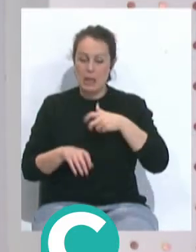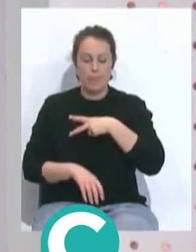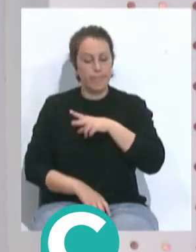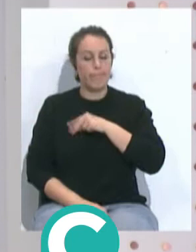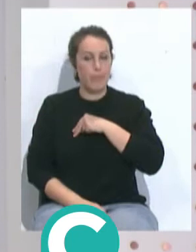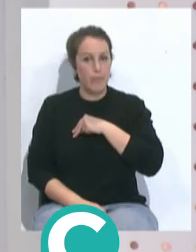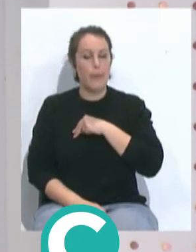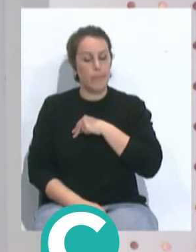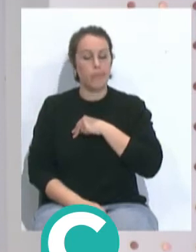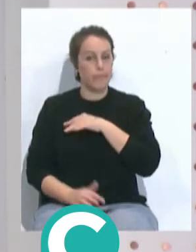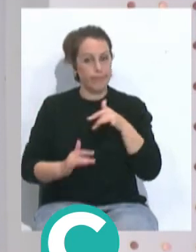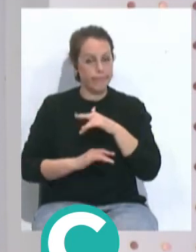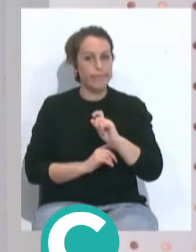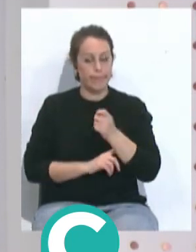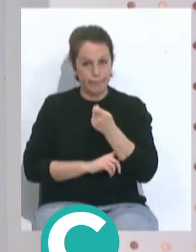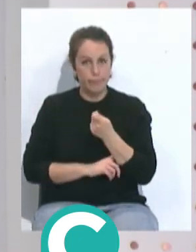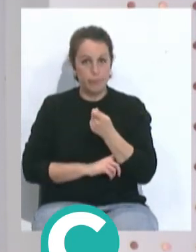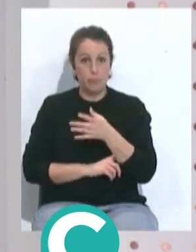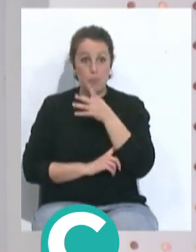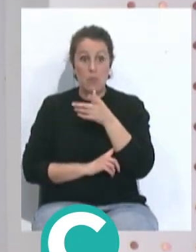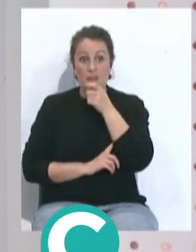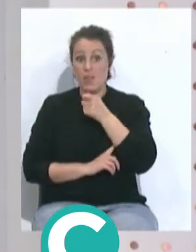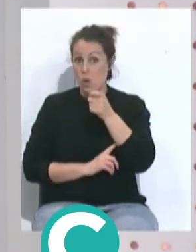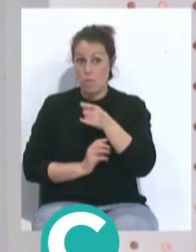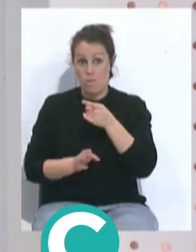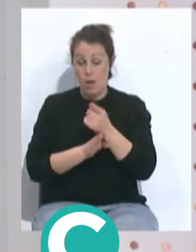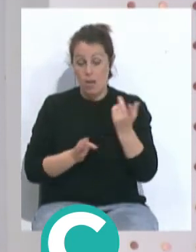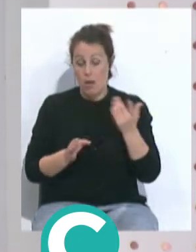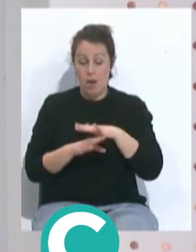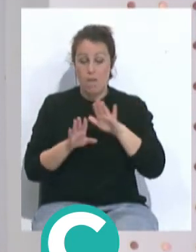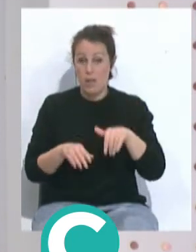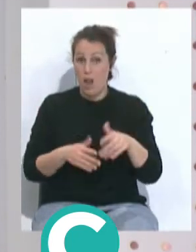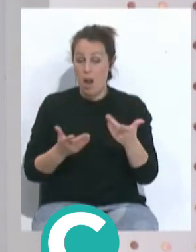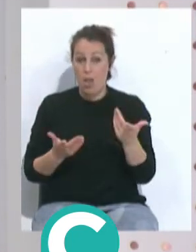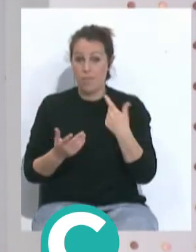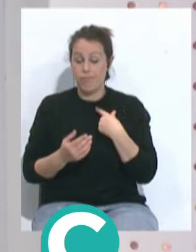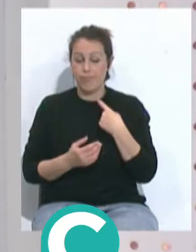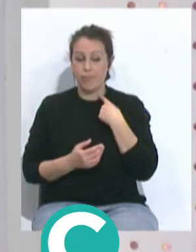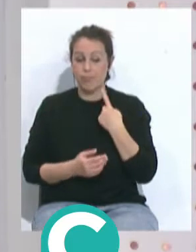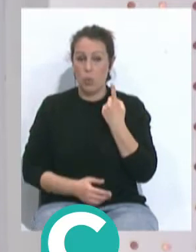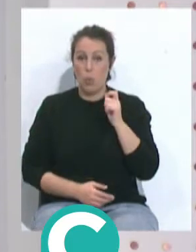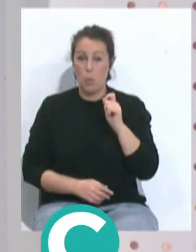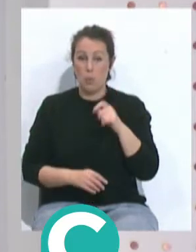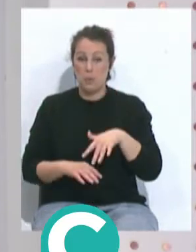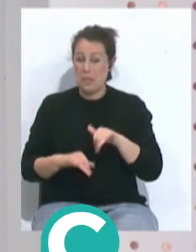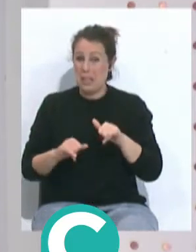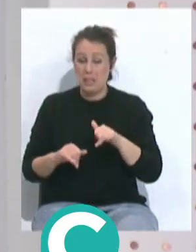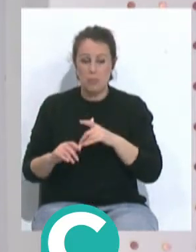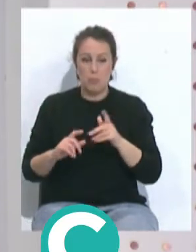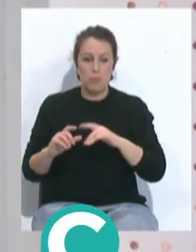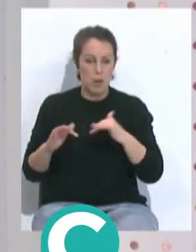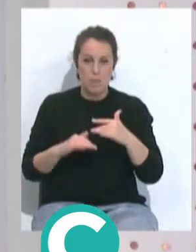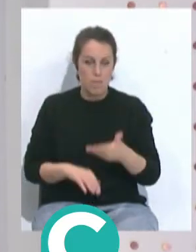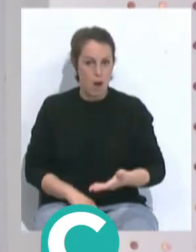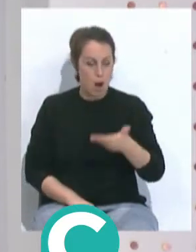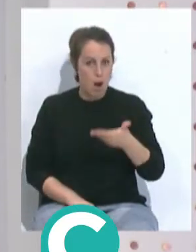ganar el encuentro. Que por decisiones arbitrales al final vio como no pudo ni siquiera sumar un punto en un partido que era trascendental